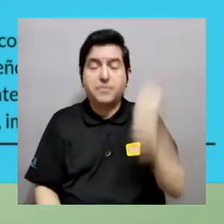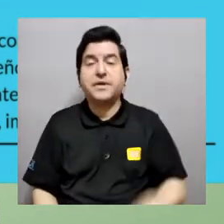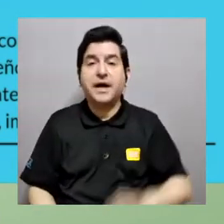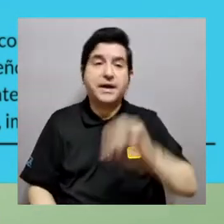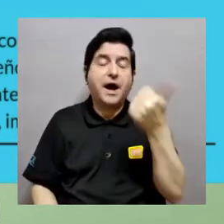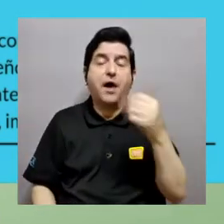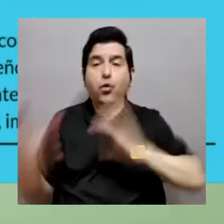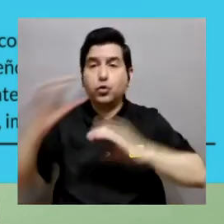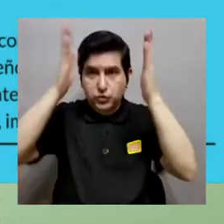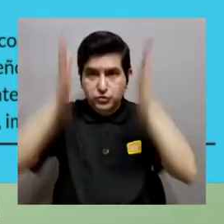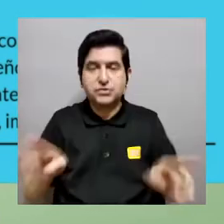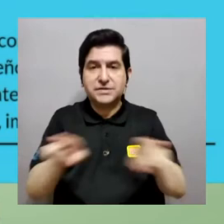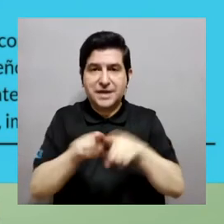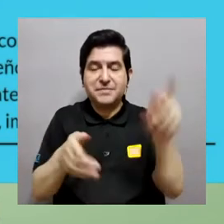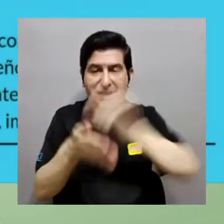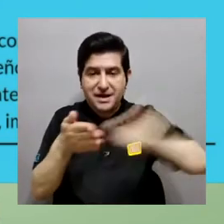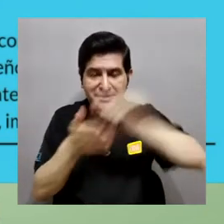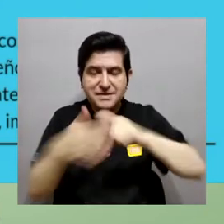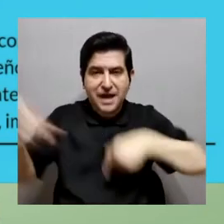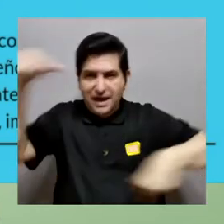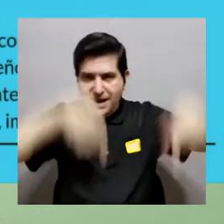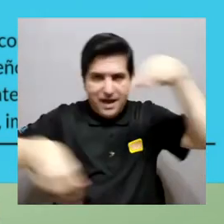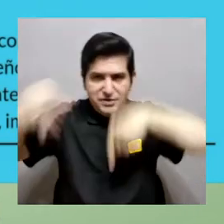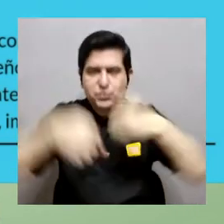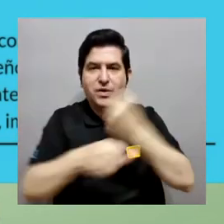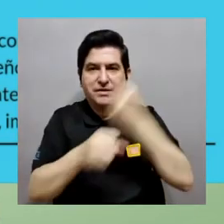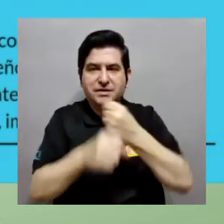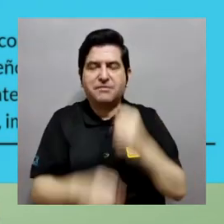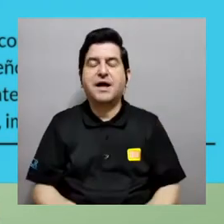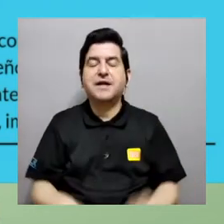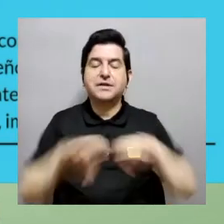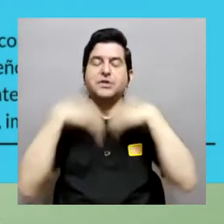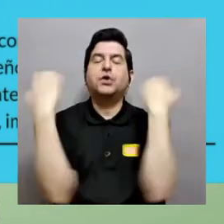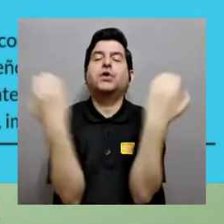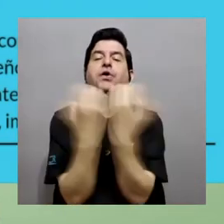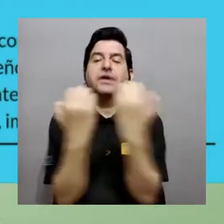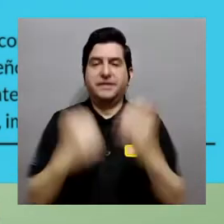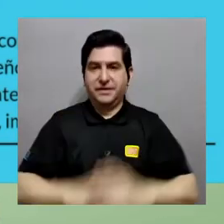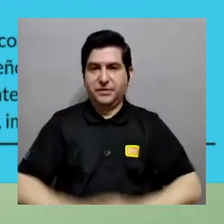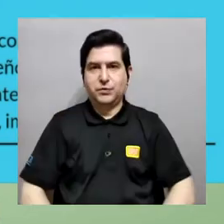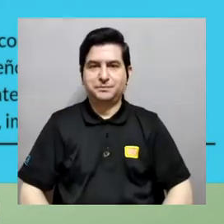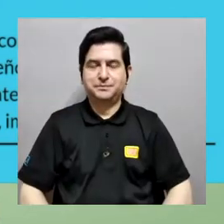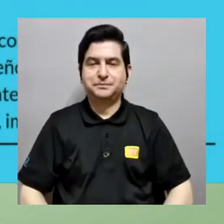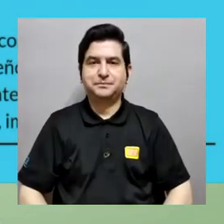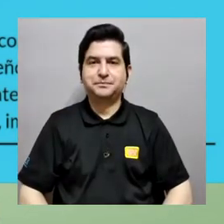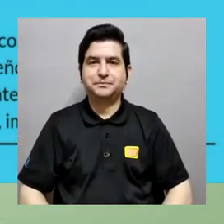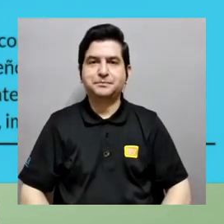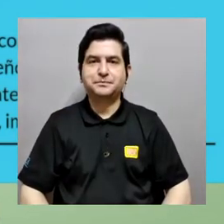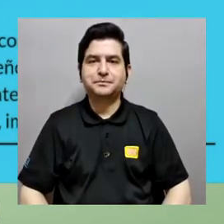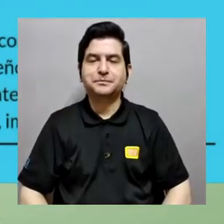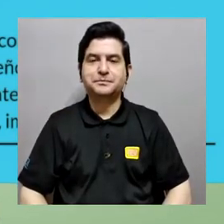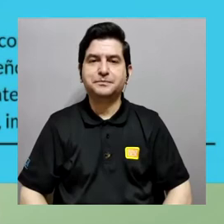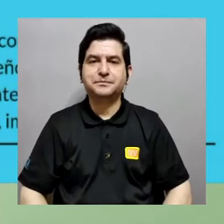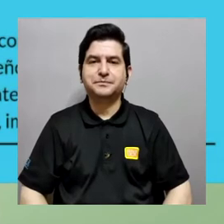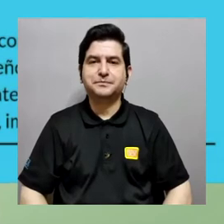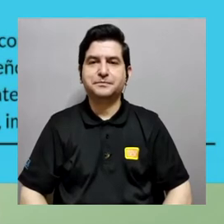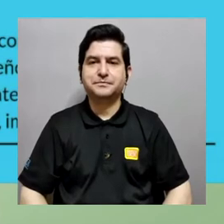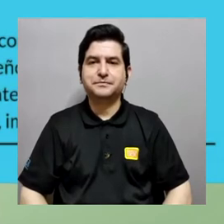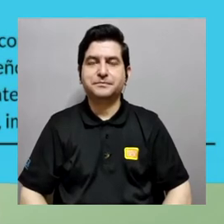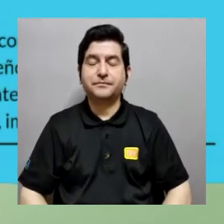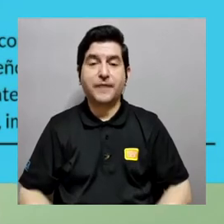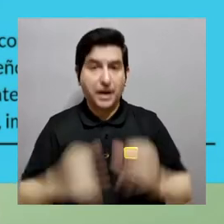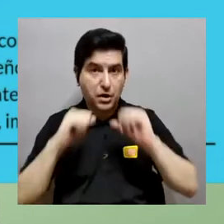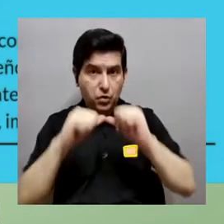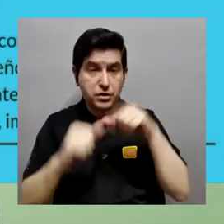Francisco Siles, que están trabajando con todo esto y no podemos olvidar a Christopher Camacho de la escuela de química, que también están trabajando con este tipo de equipos.